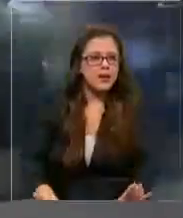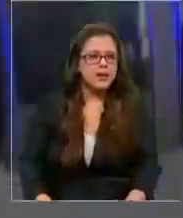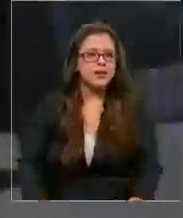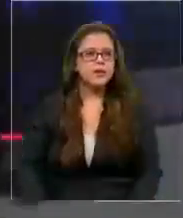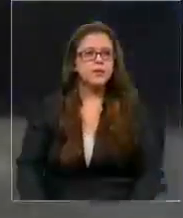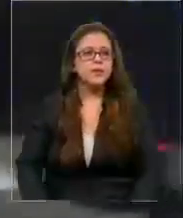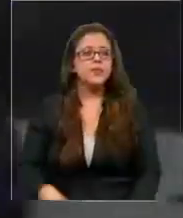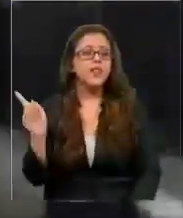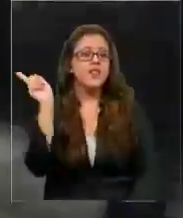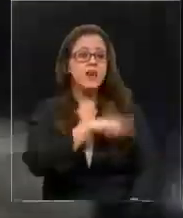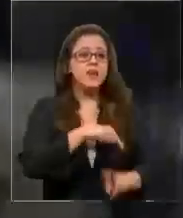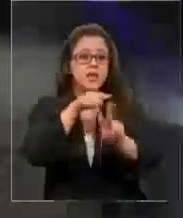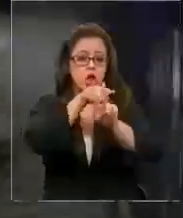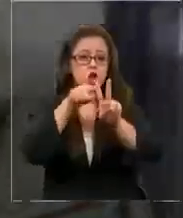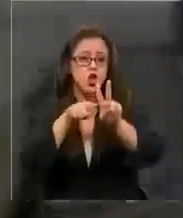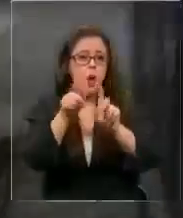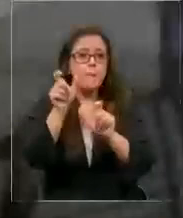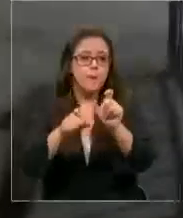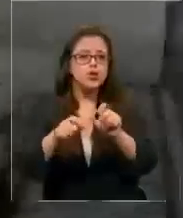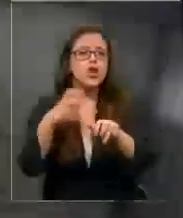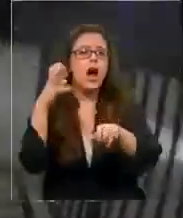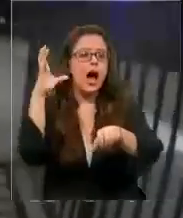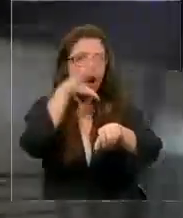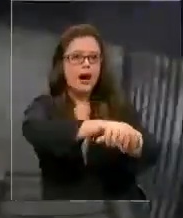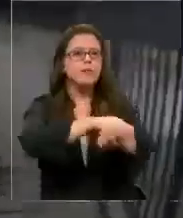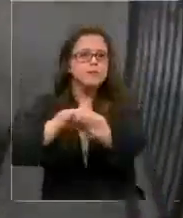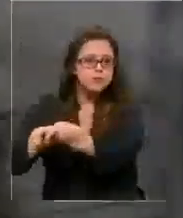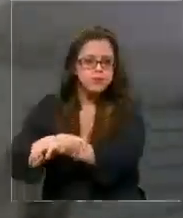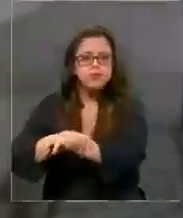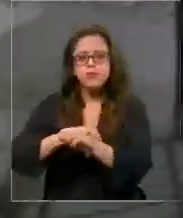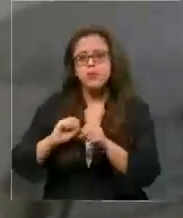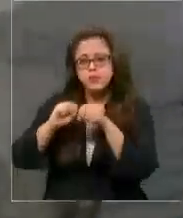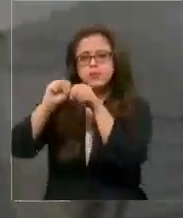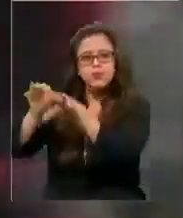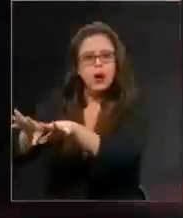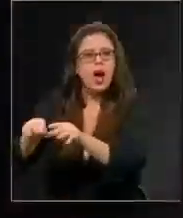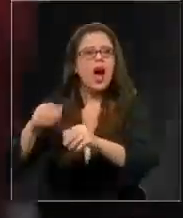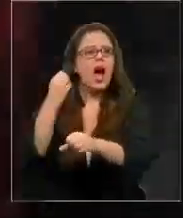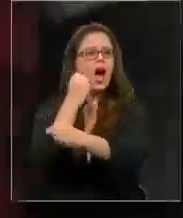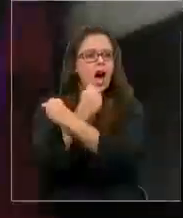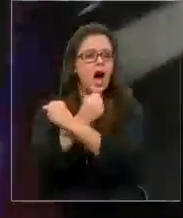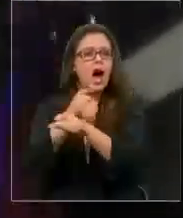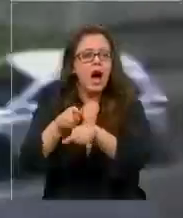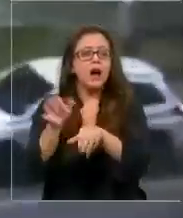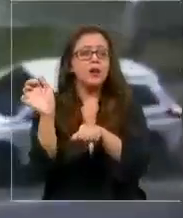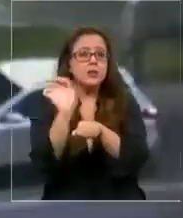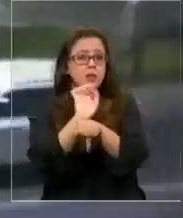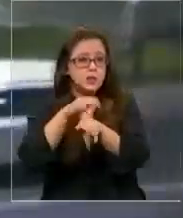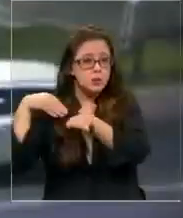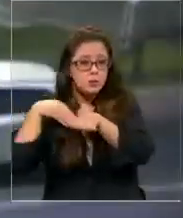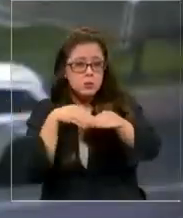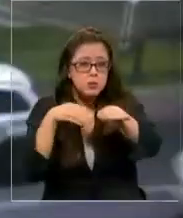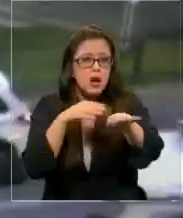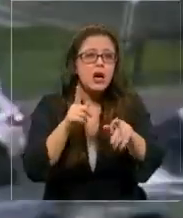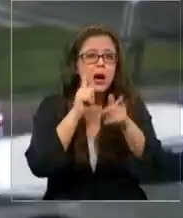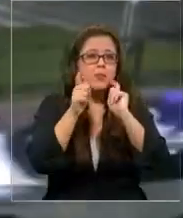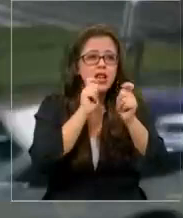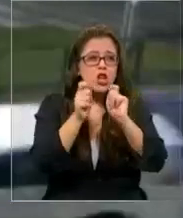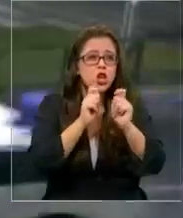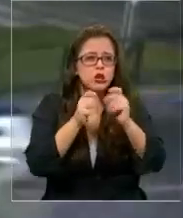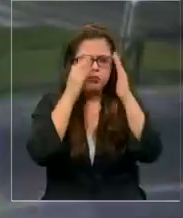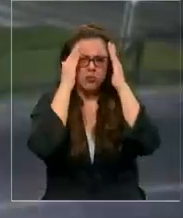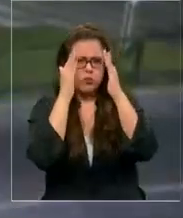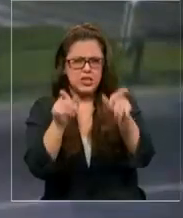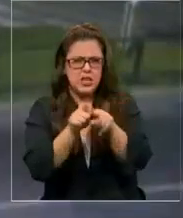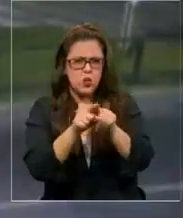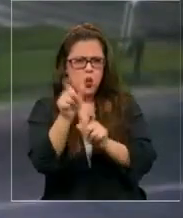Finalmente dos de los ladrones fueron detenidos, los que fueron entregados a carabineros. Una persecución riesgosa y además llamativa al ver a